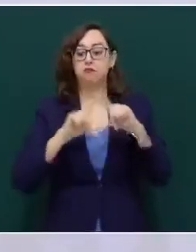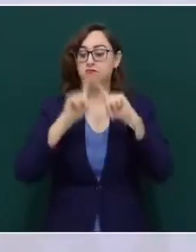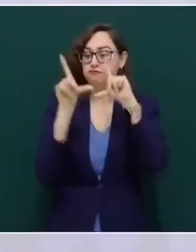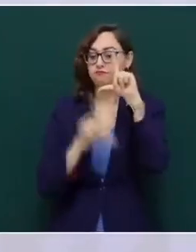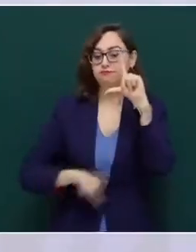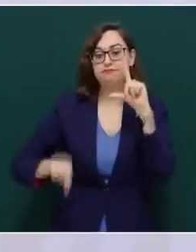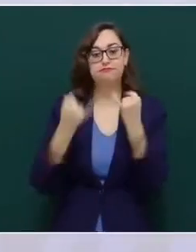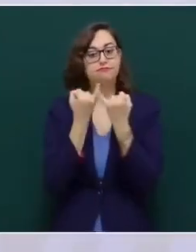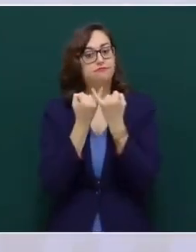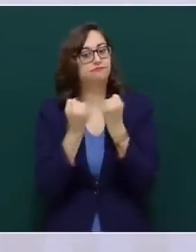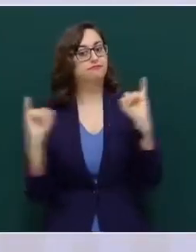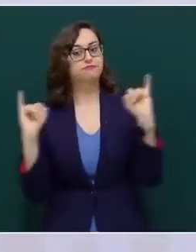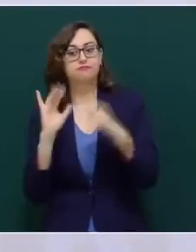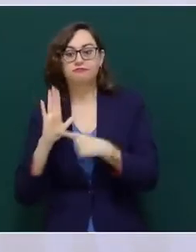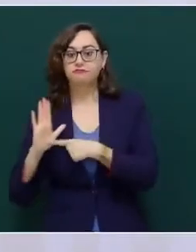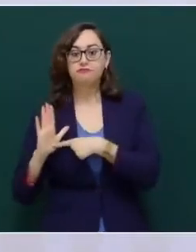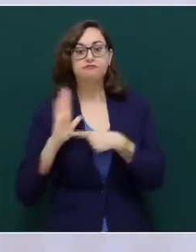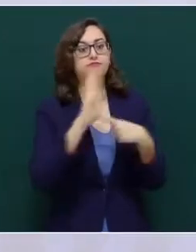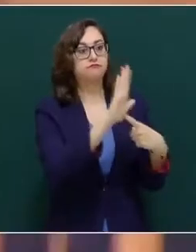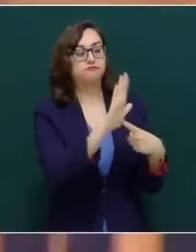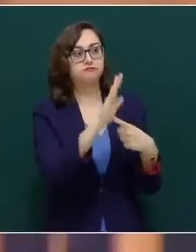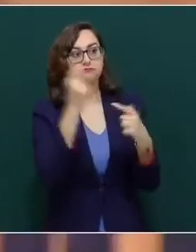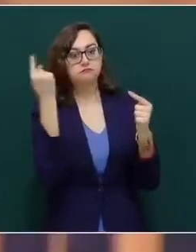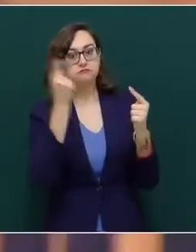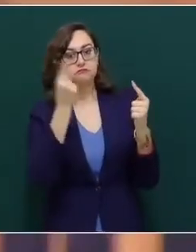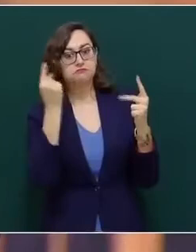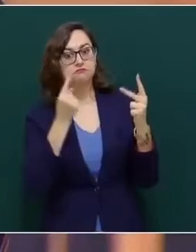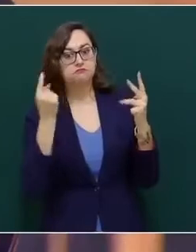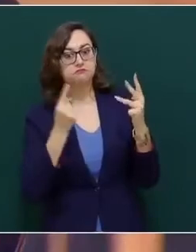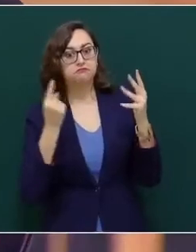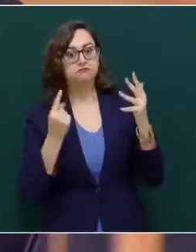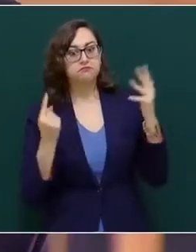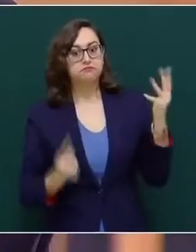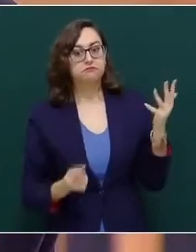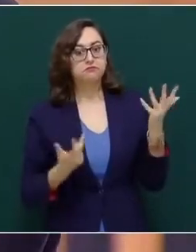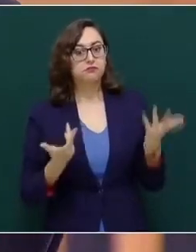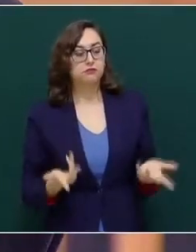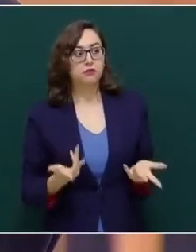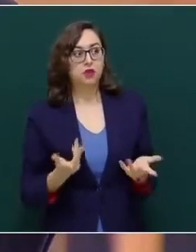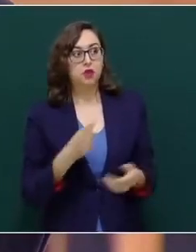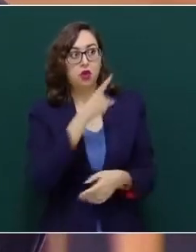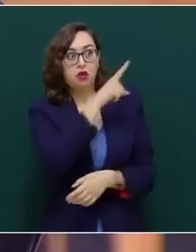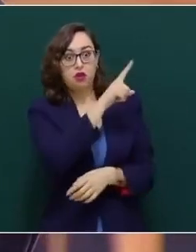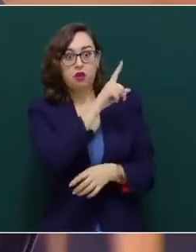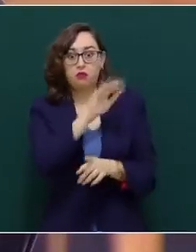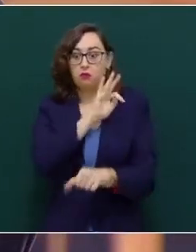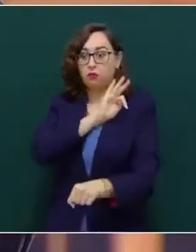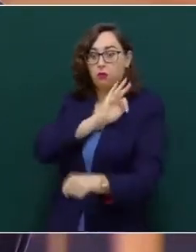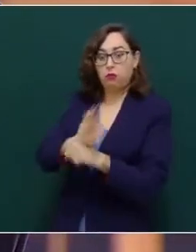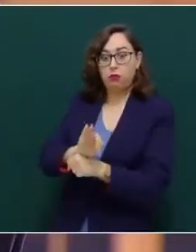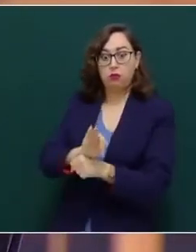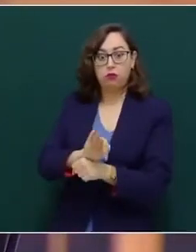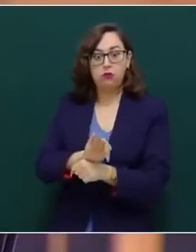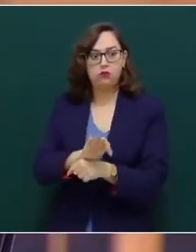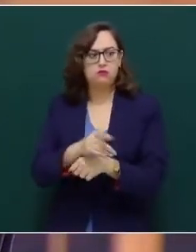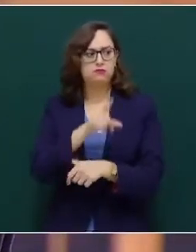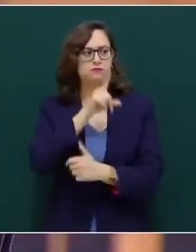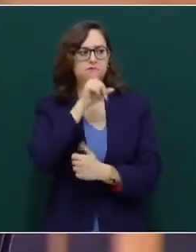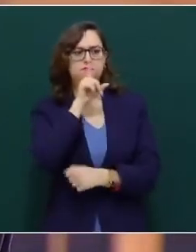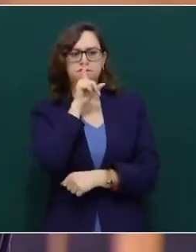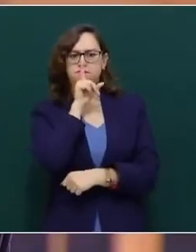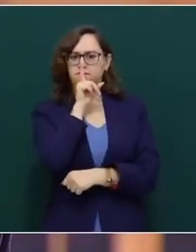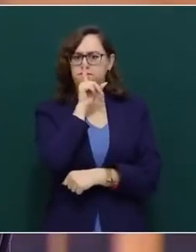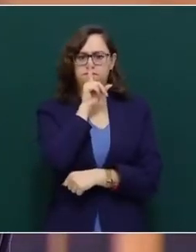sin balandronadas que no somos un protectorado, una colonia o su